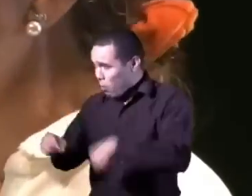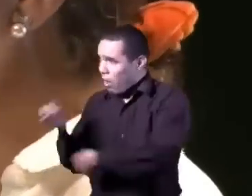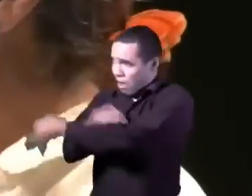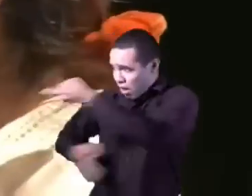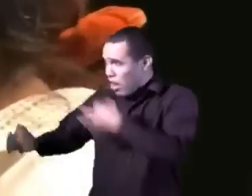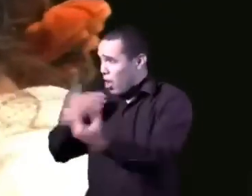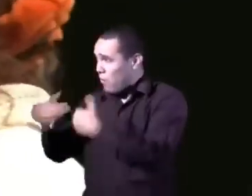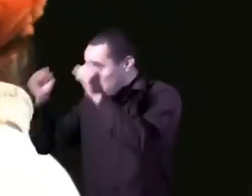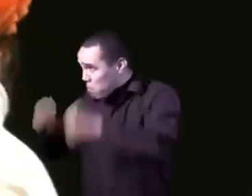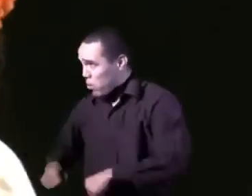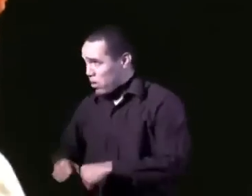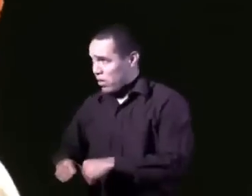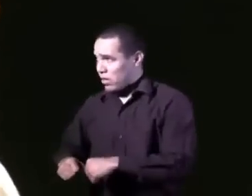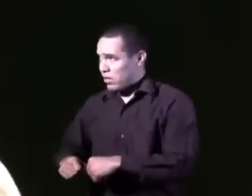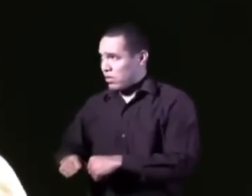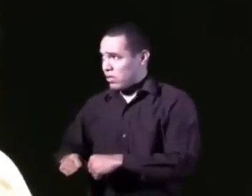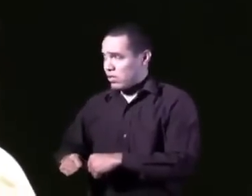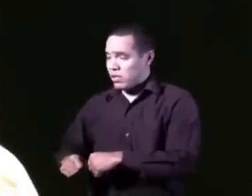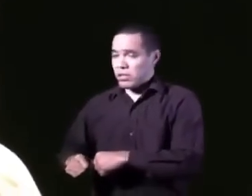el día